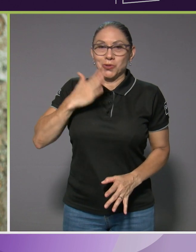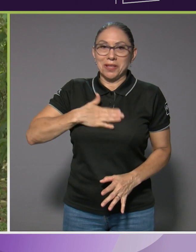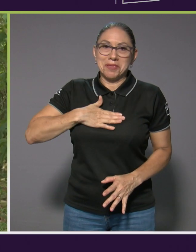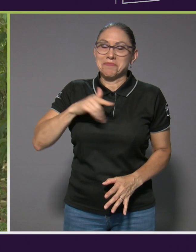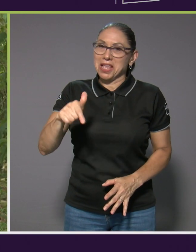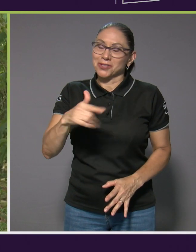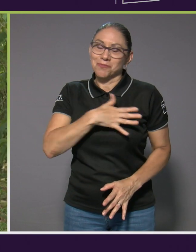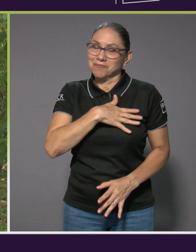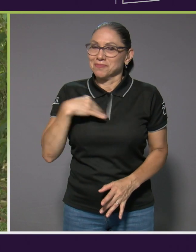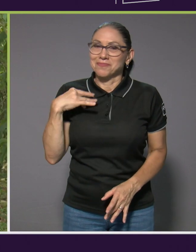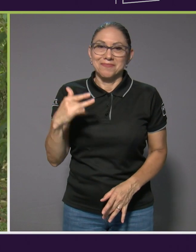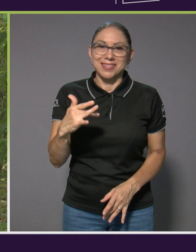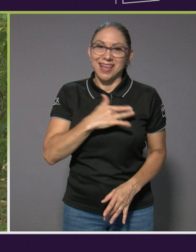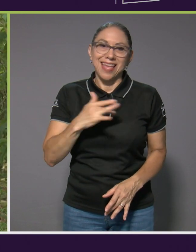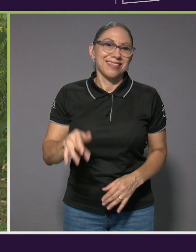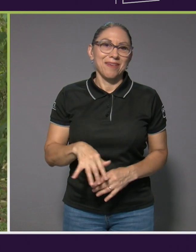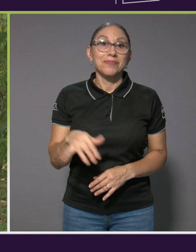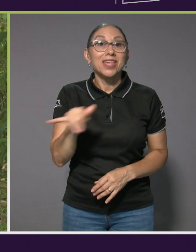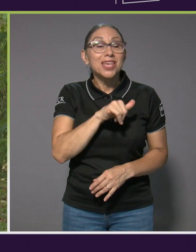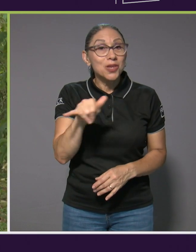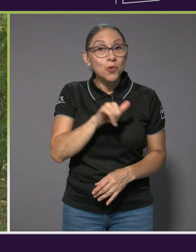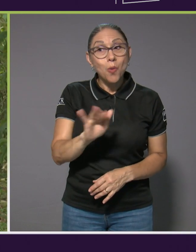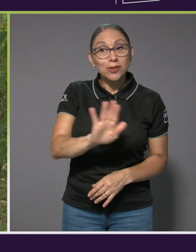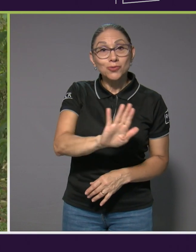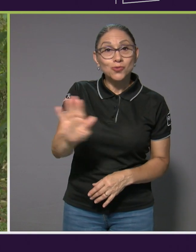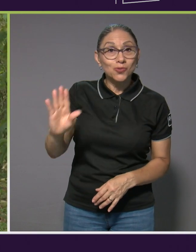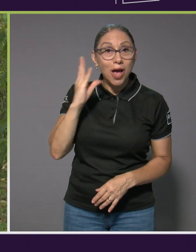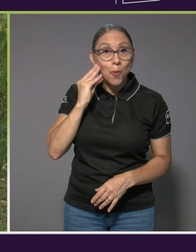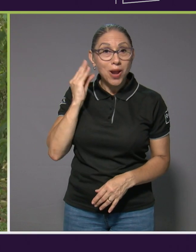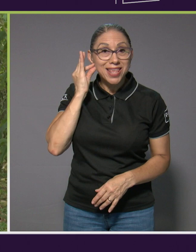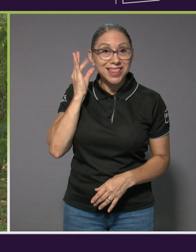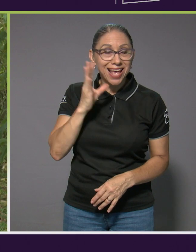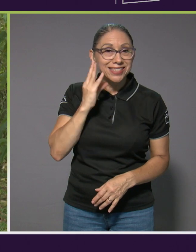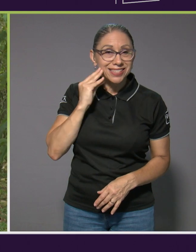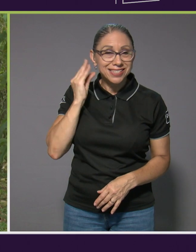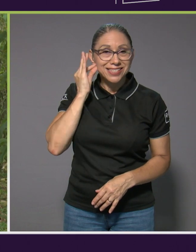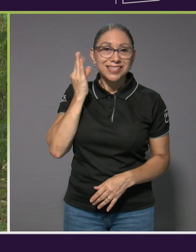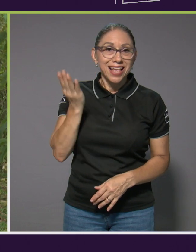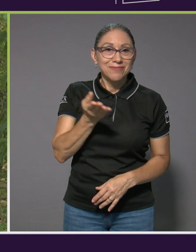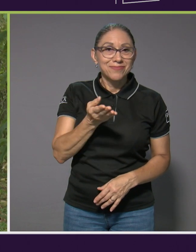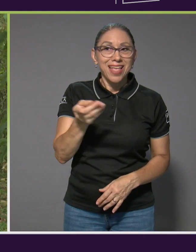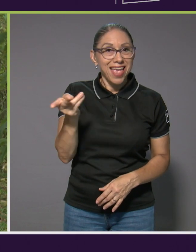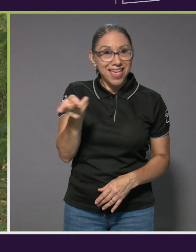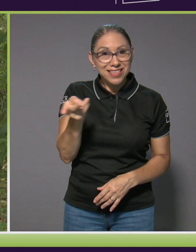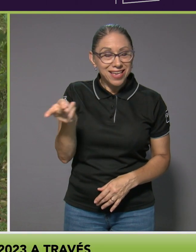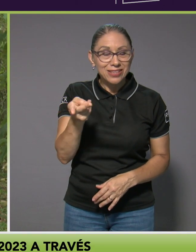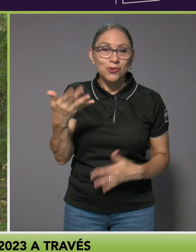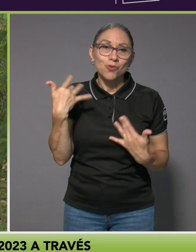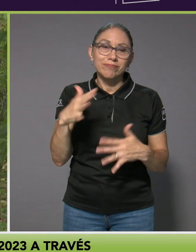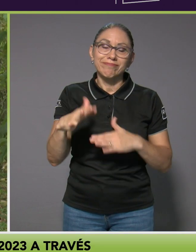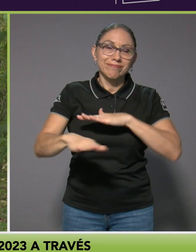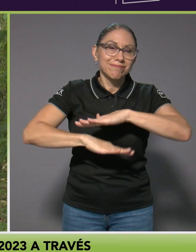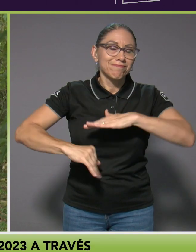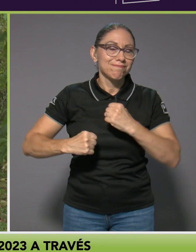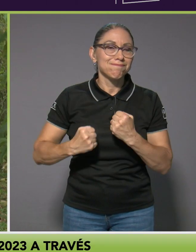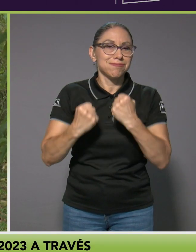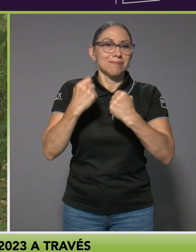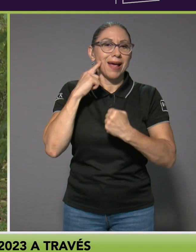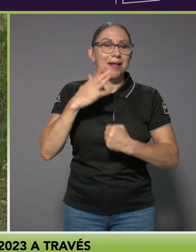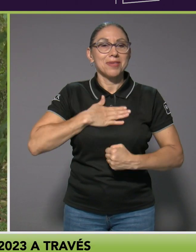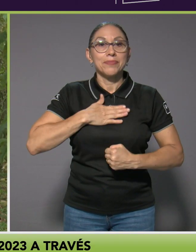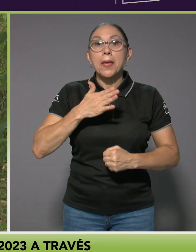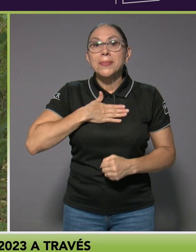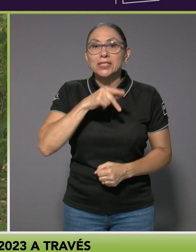Igual, las abuelitas de ellos, ellas son uno de los pilares para mí, mis compañeros,